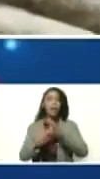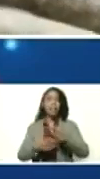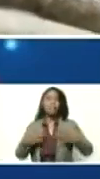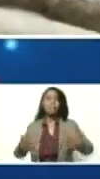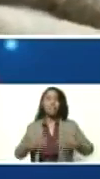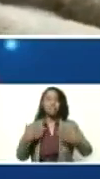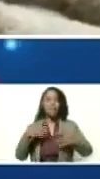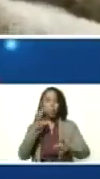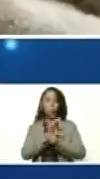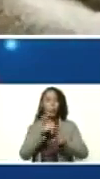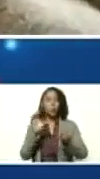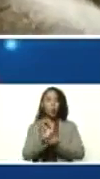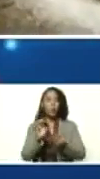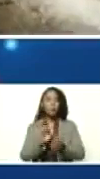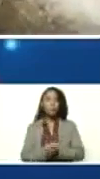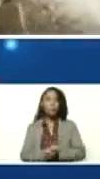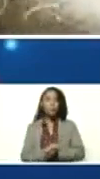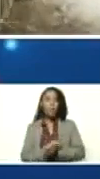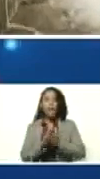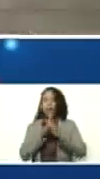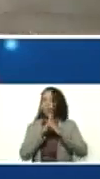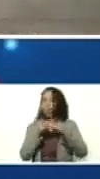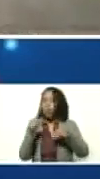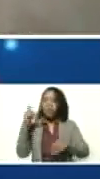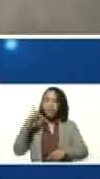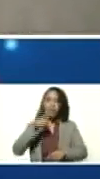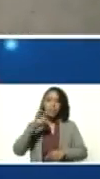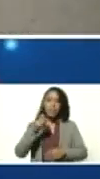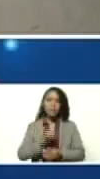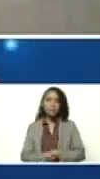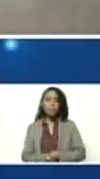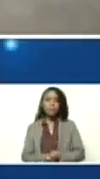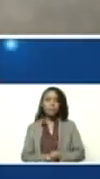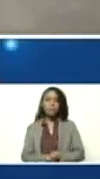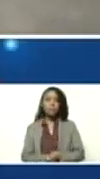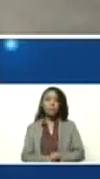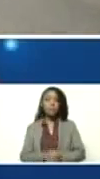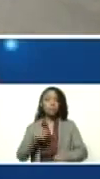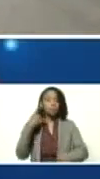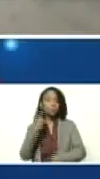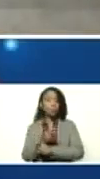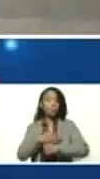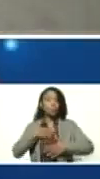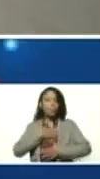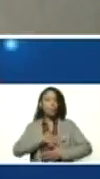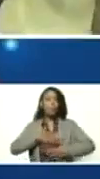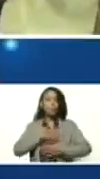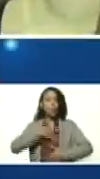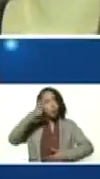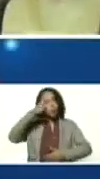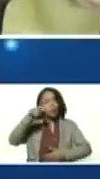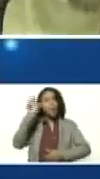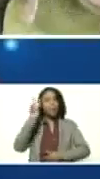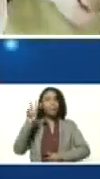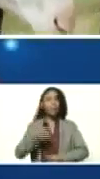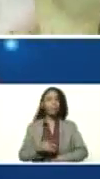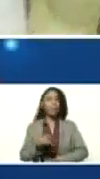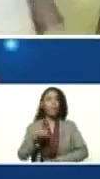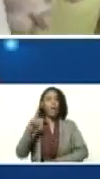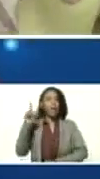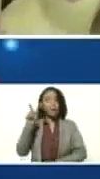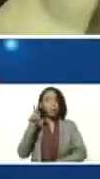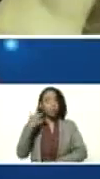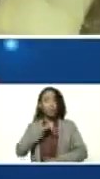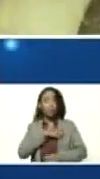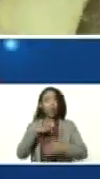en la cultura. En todas las necesidades que deben ser satisfechas del pueblo de Venezuela. En eso estamos, miren,